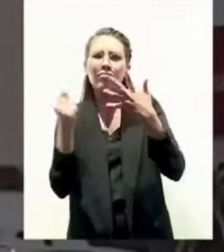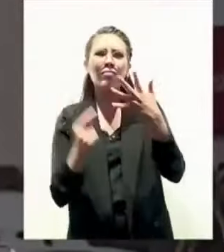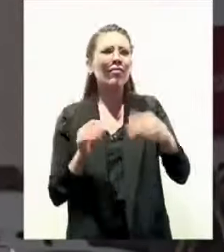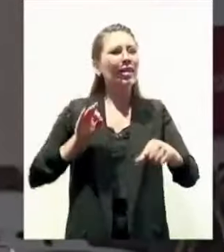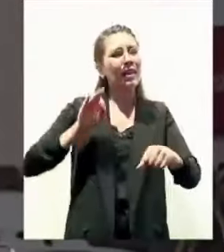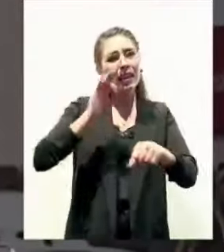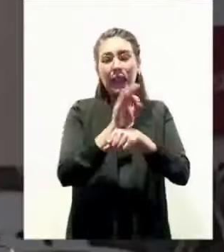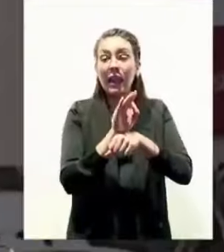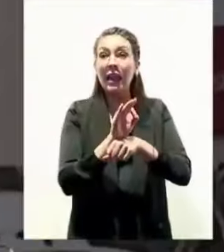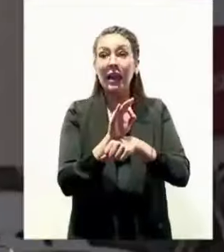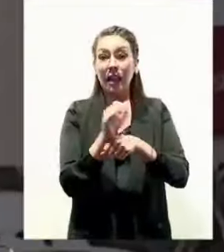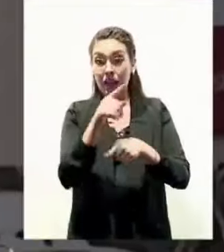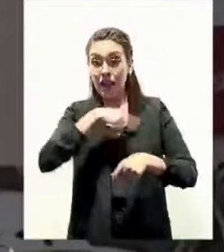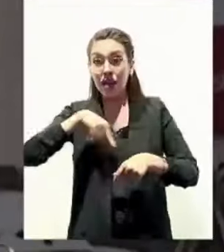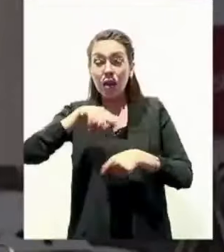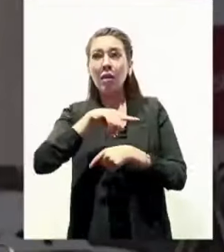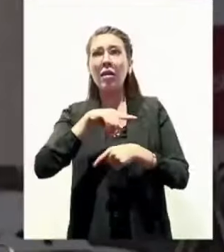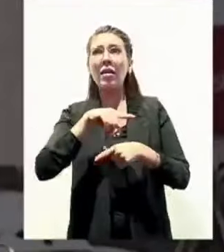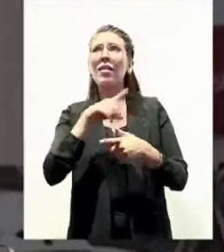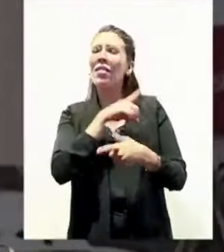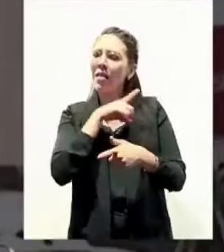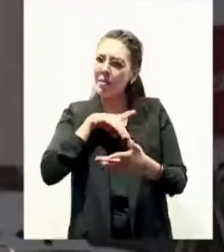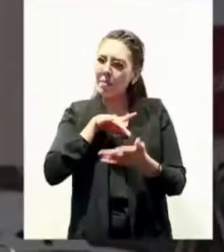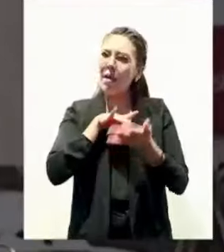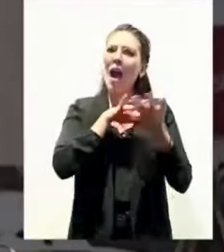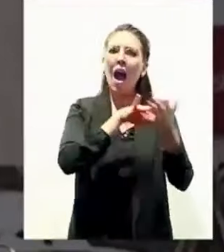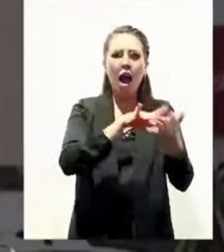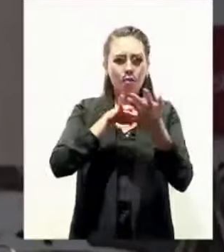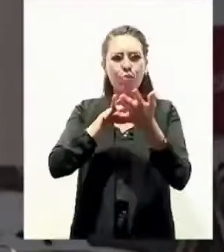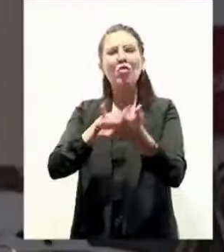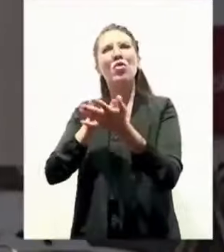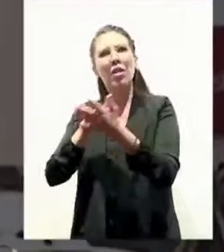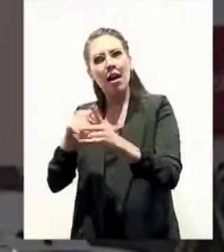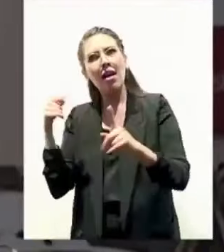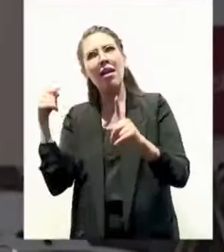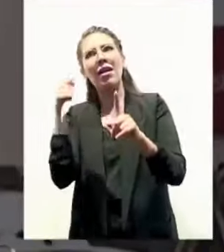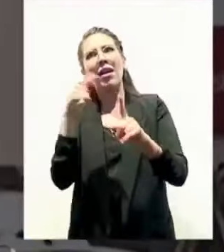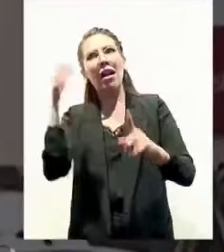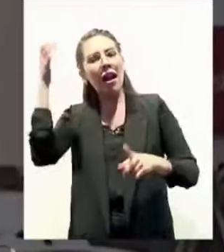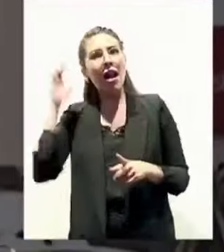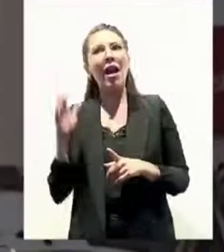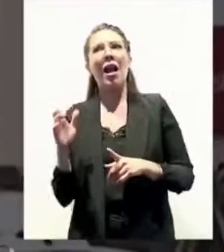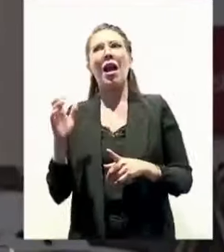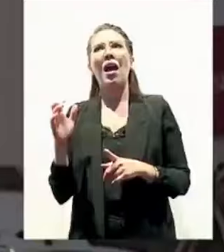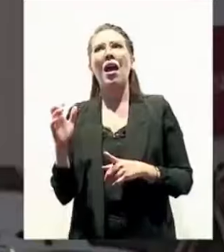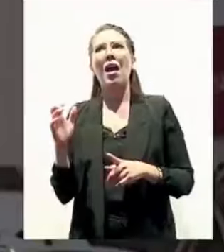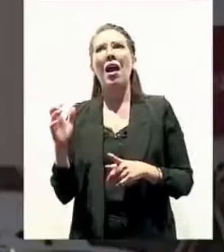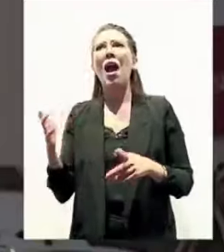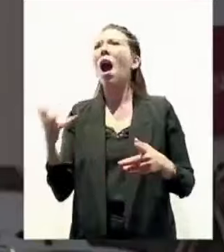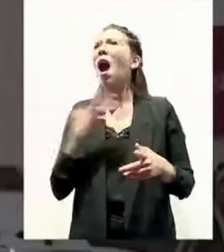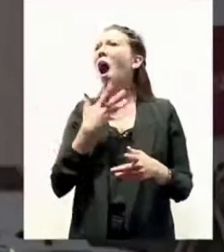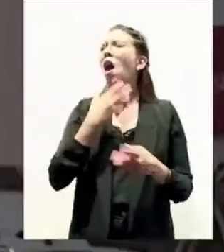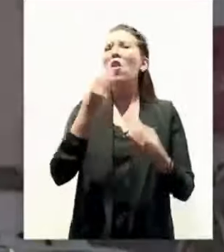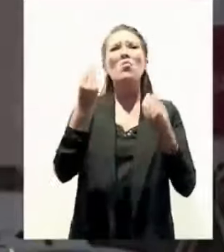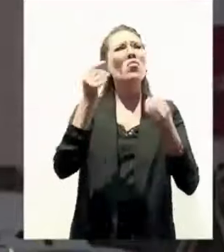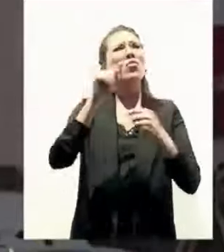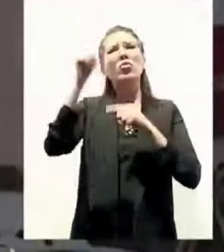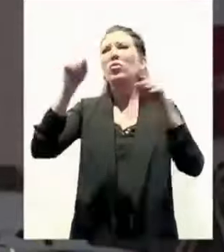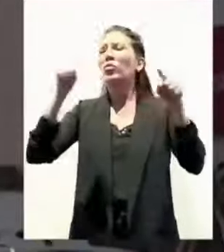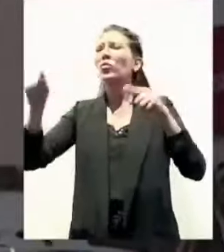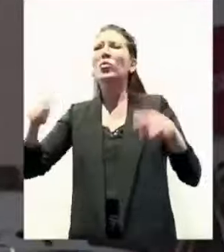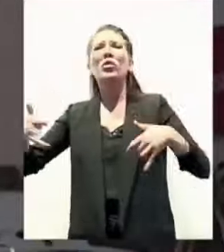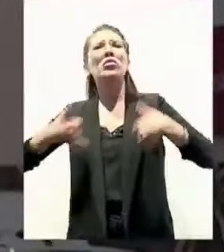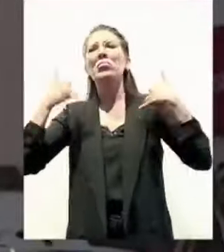apoyemos a Clara, hay que convencer a otras y a otros. Hay muchos jóvenes que no conocen de lo que estamos